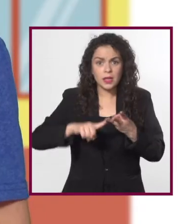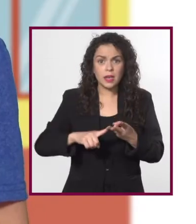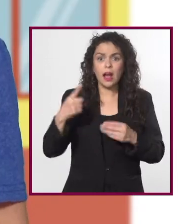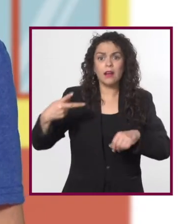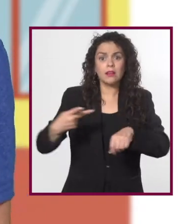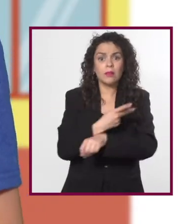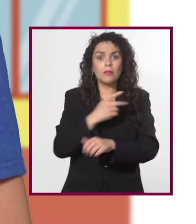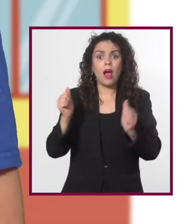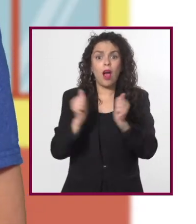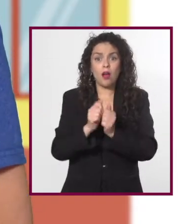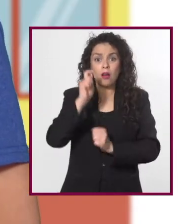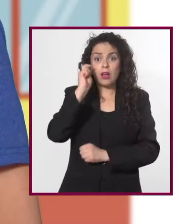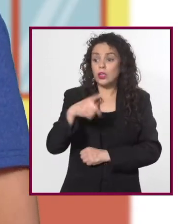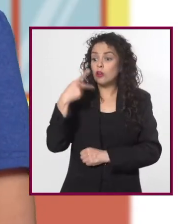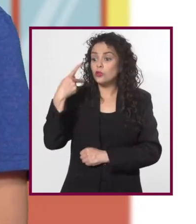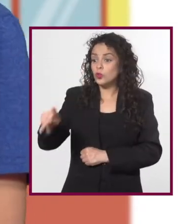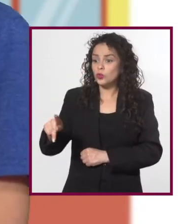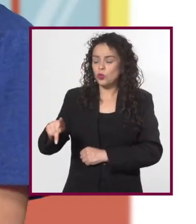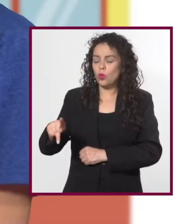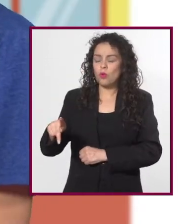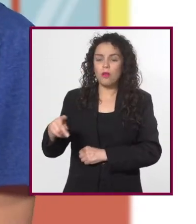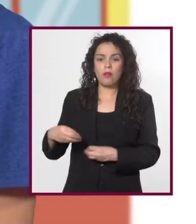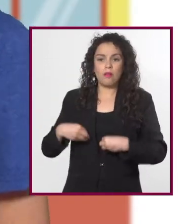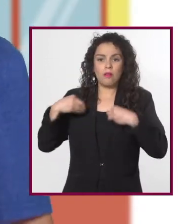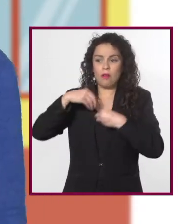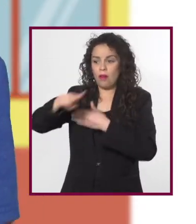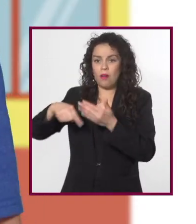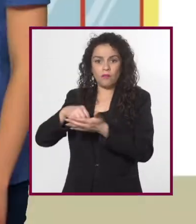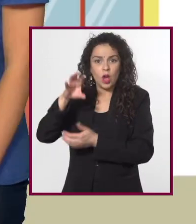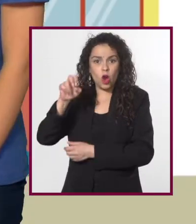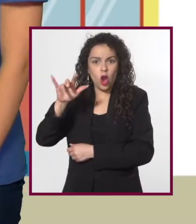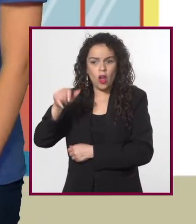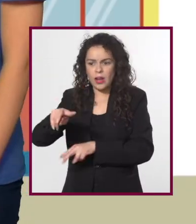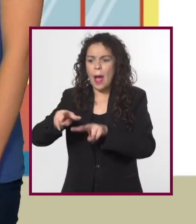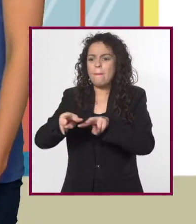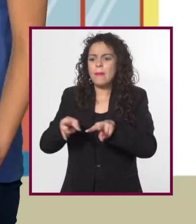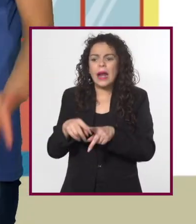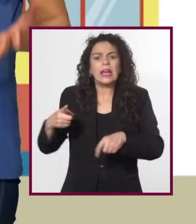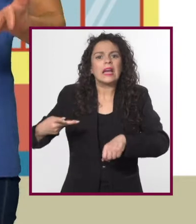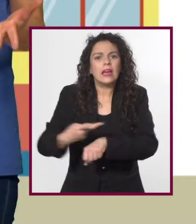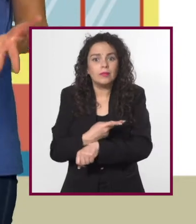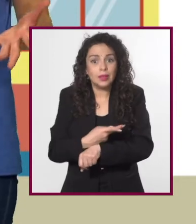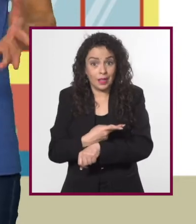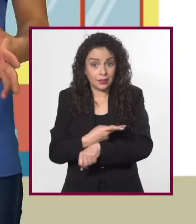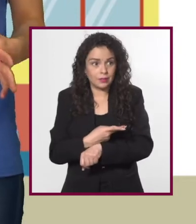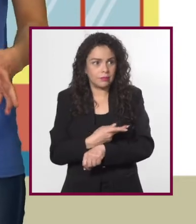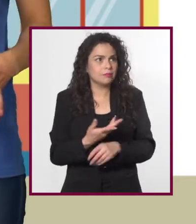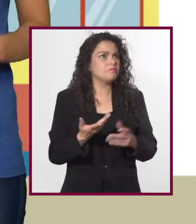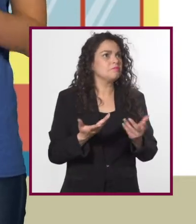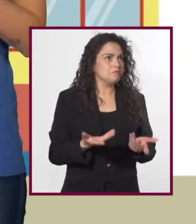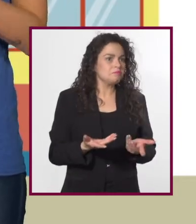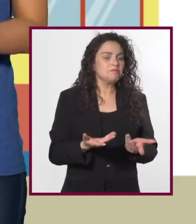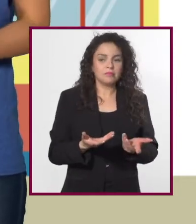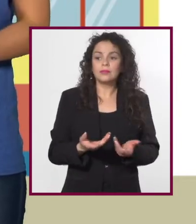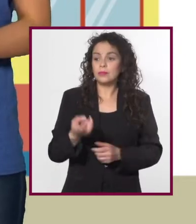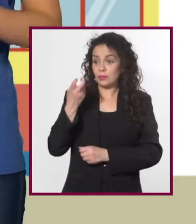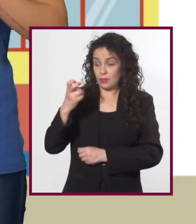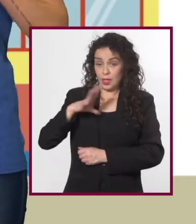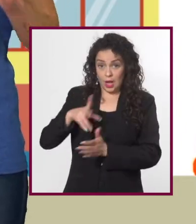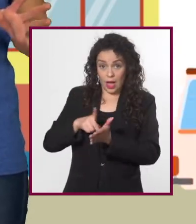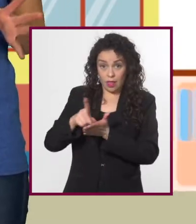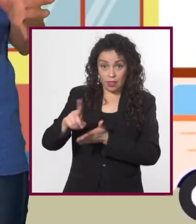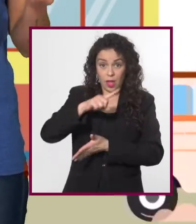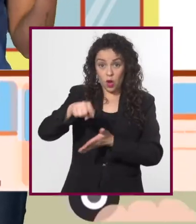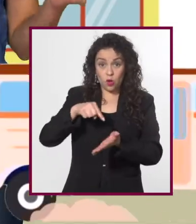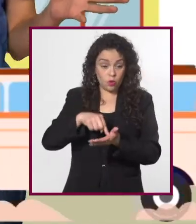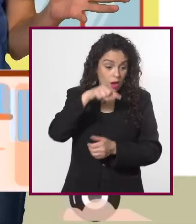opiniones, o lo que está pasando con el parque en su colonia, por ejemplo. Ok. Así como tenemos el derecho de